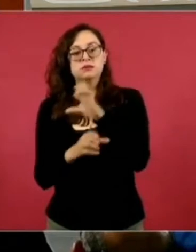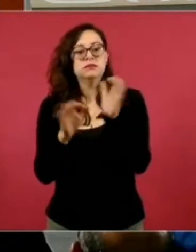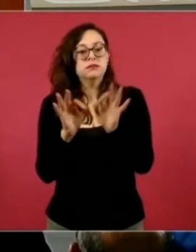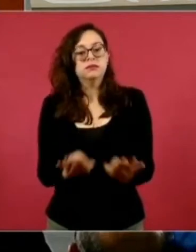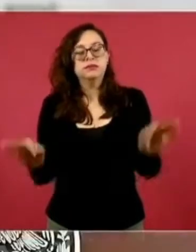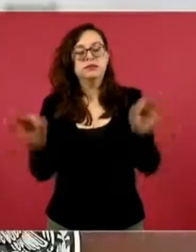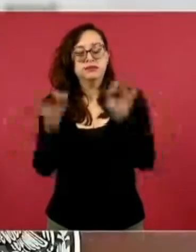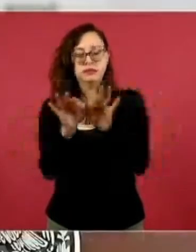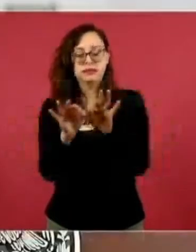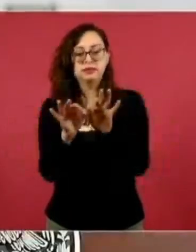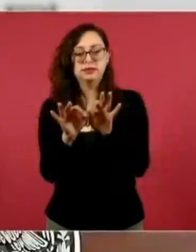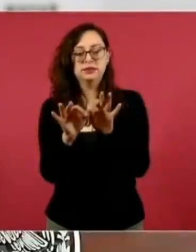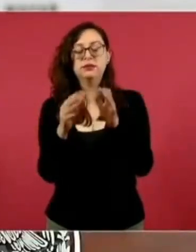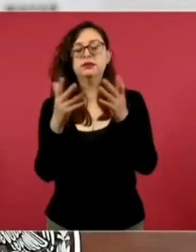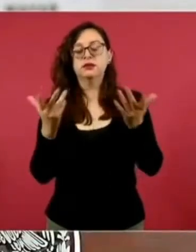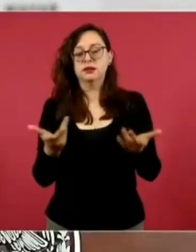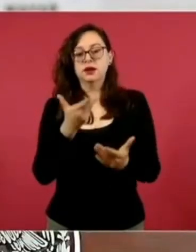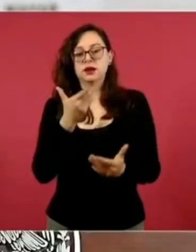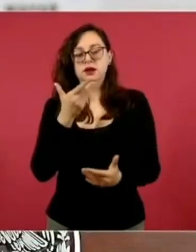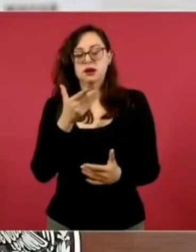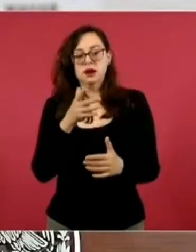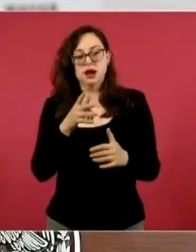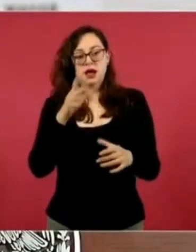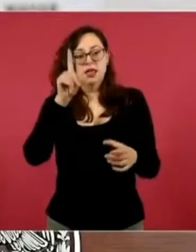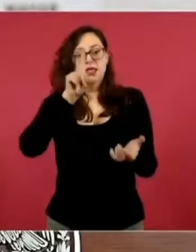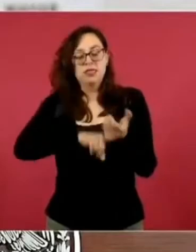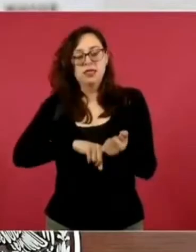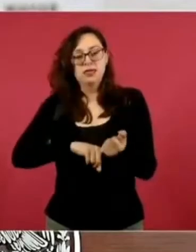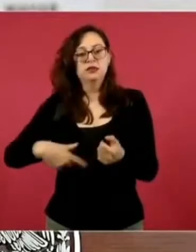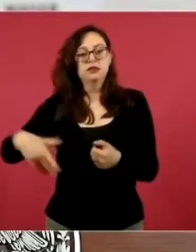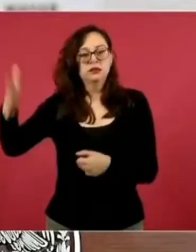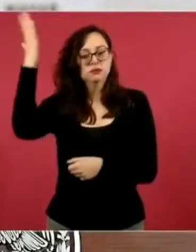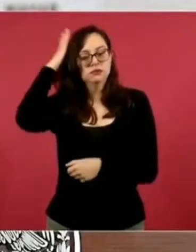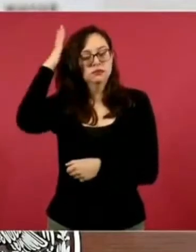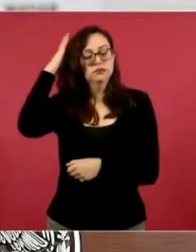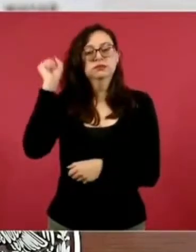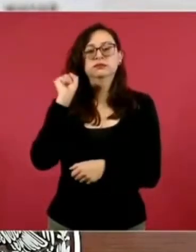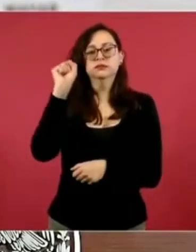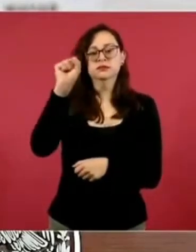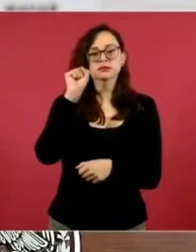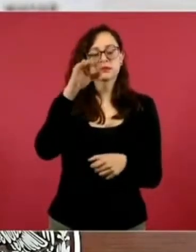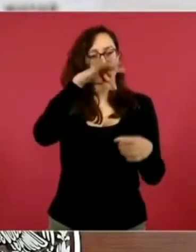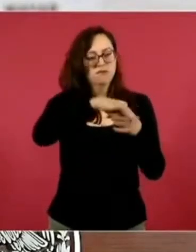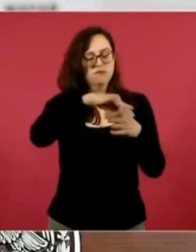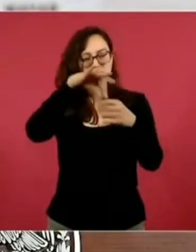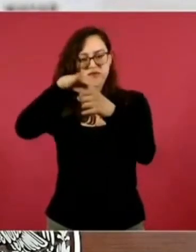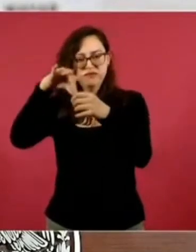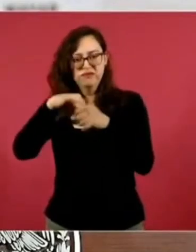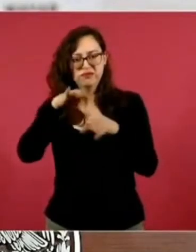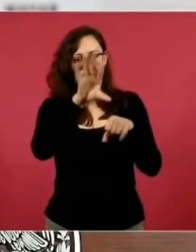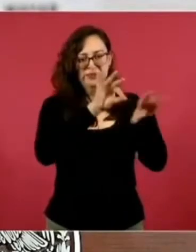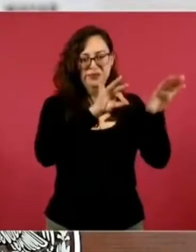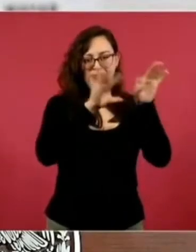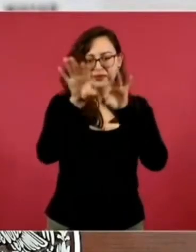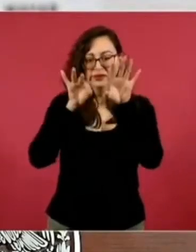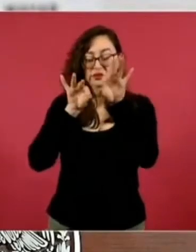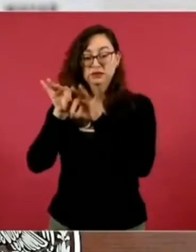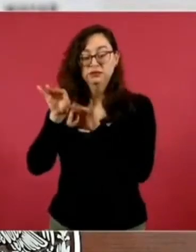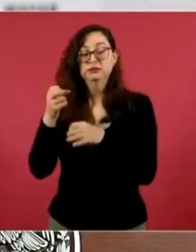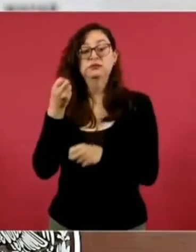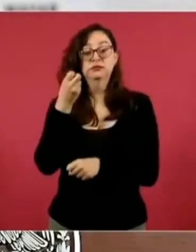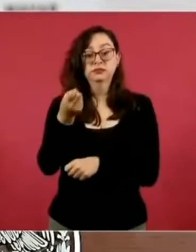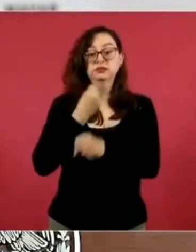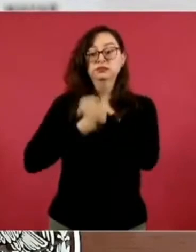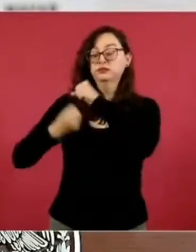la verificación de los procesos de elección de las directivas sindicales. Esto quiere decir, bueno, que se trata de una reforma